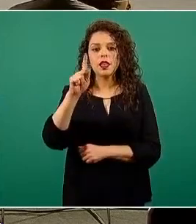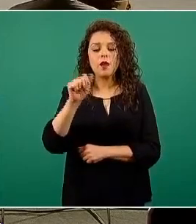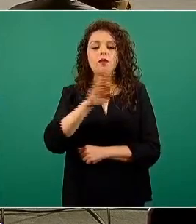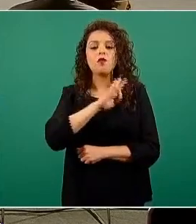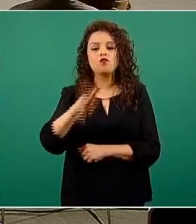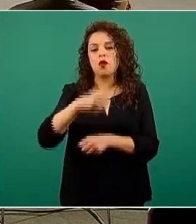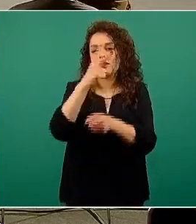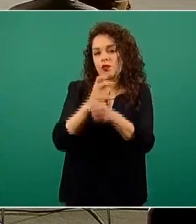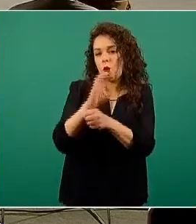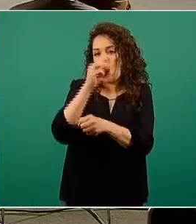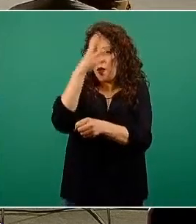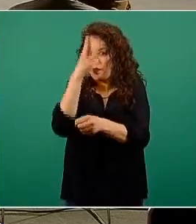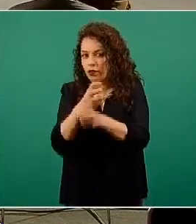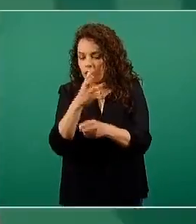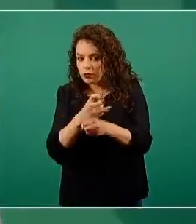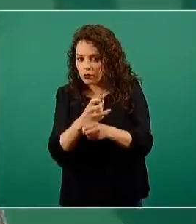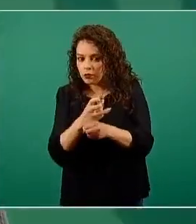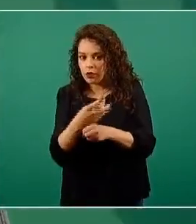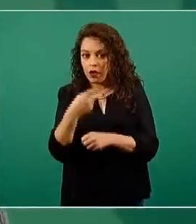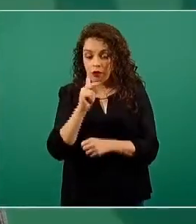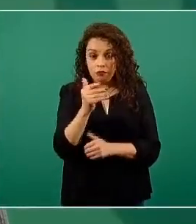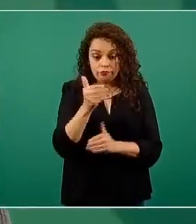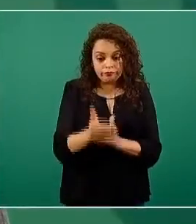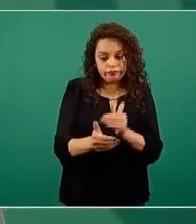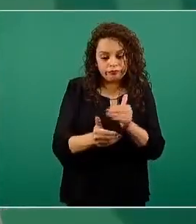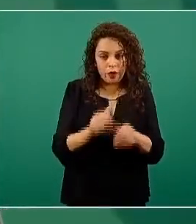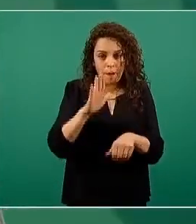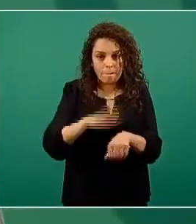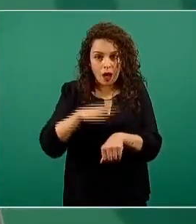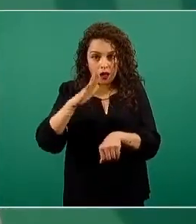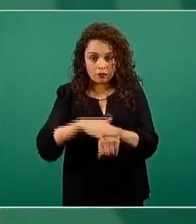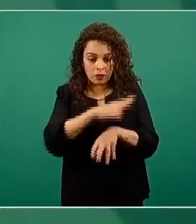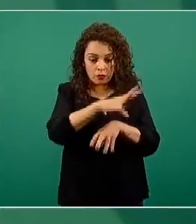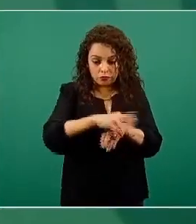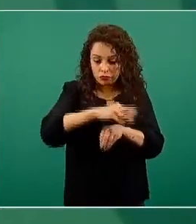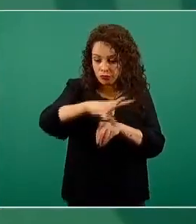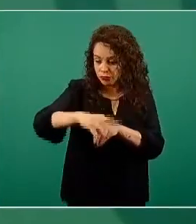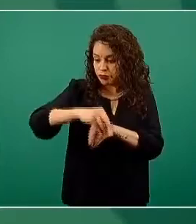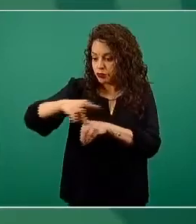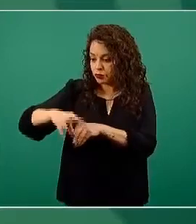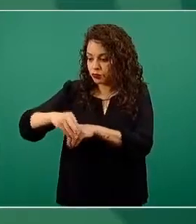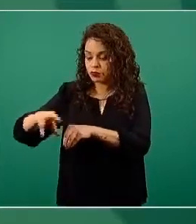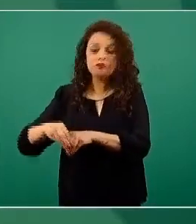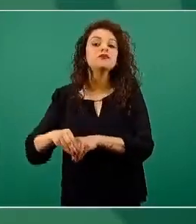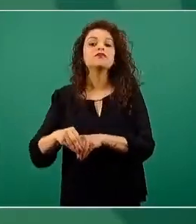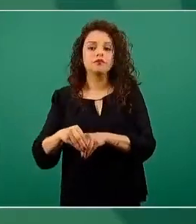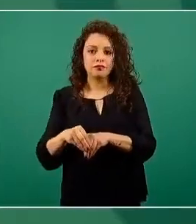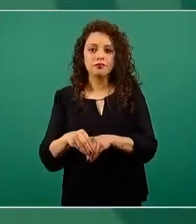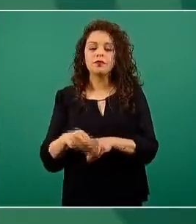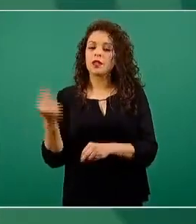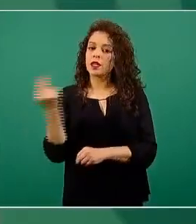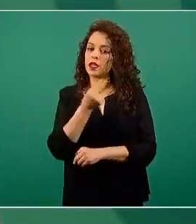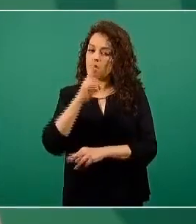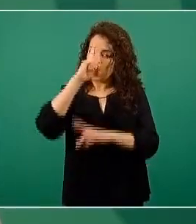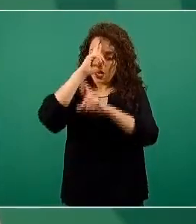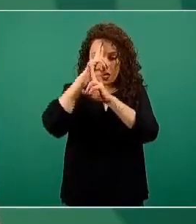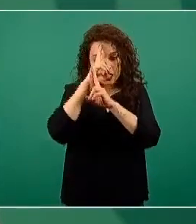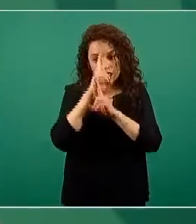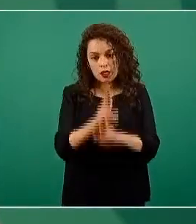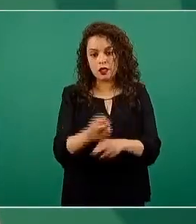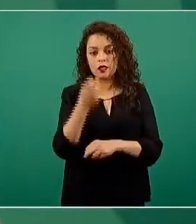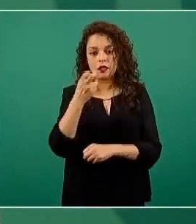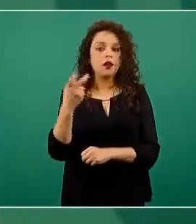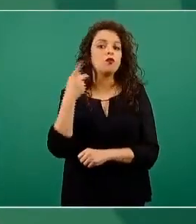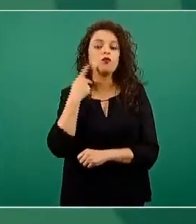en la tres, pero entonces, en la medida que se vayan sumando, la idea es que también mantengan este respeto, este apego a la